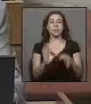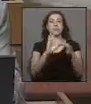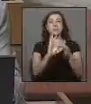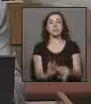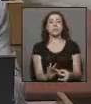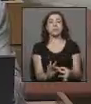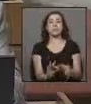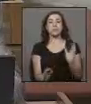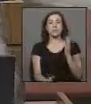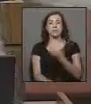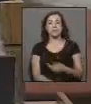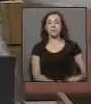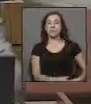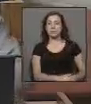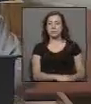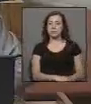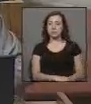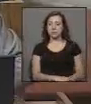Muchas gracias, señor Presidente.